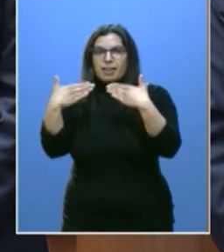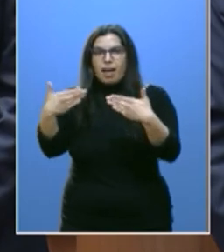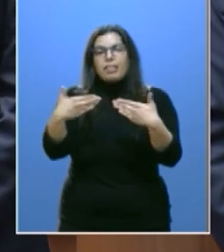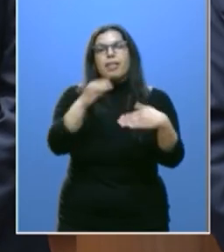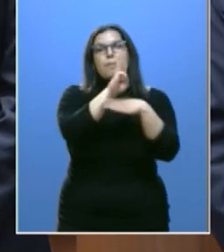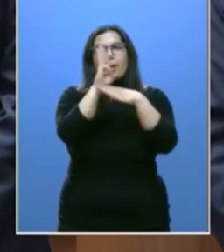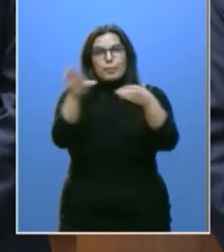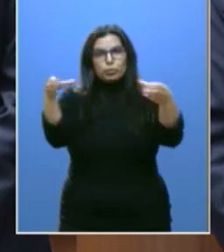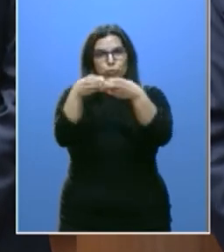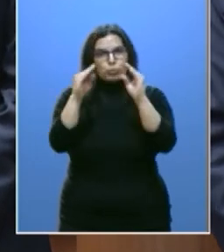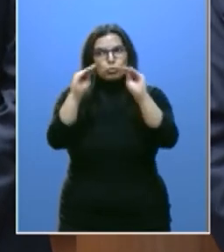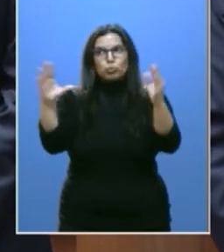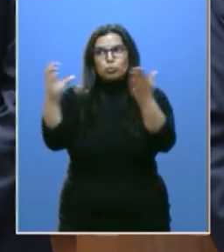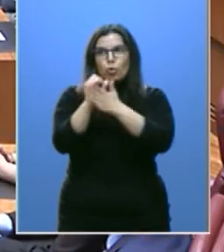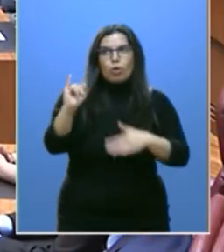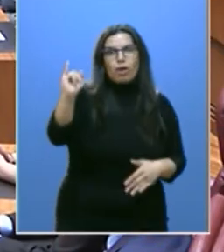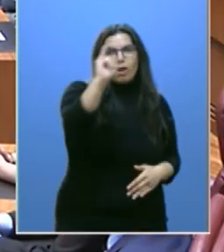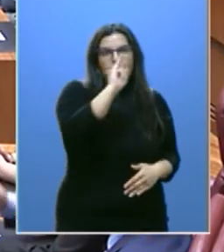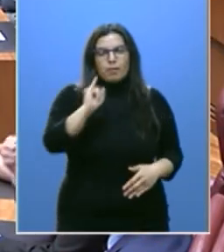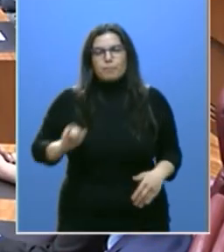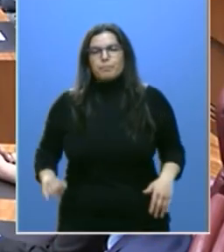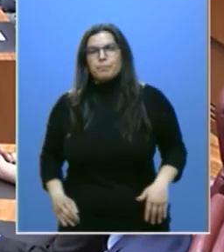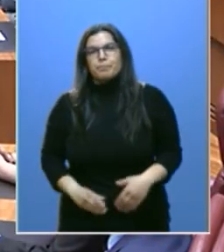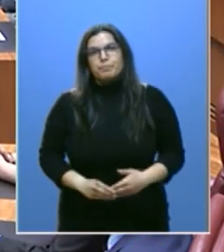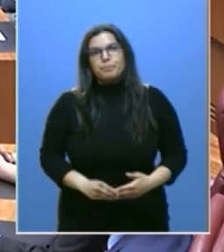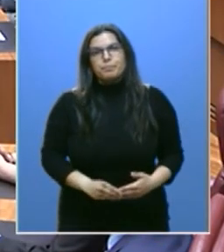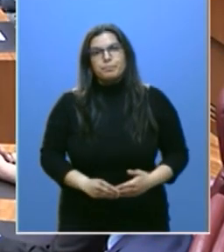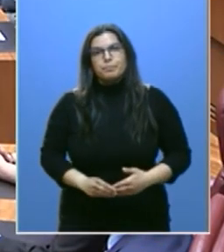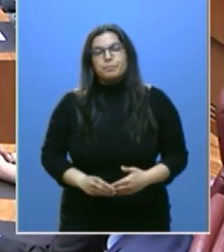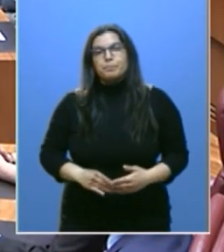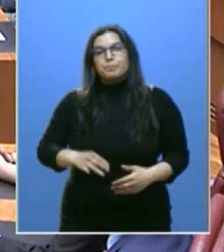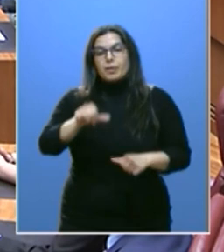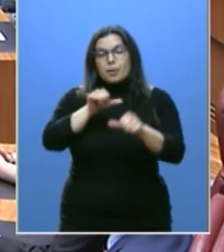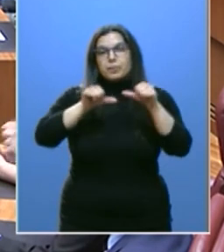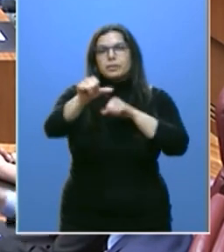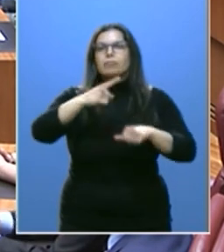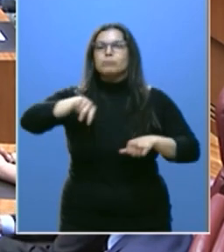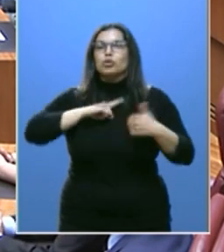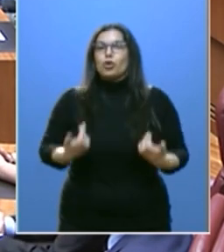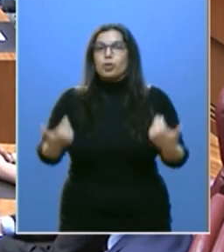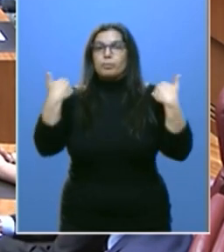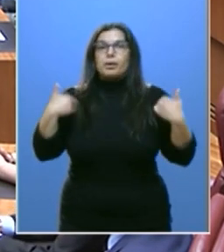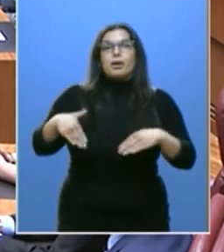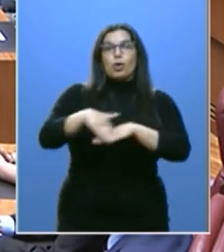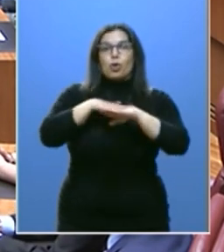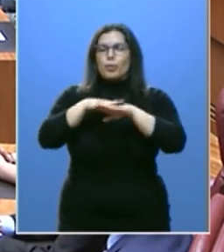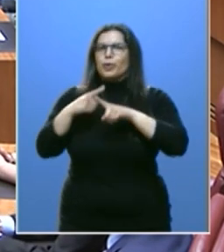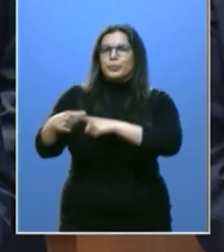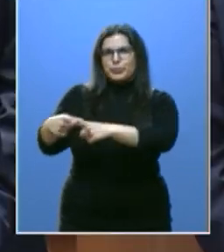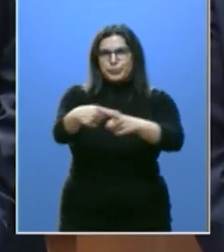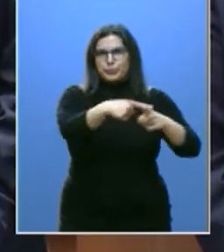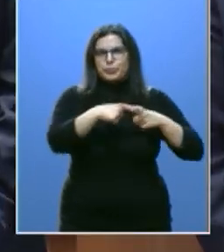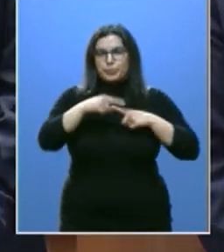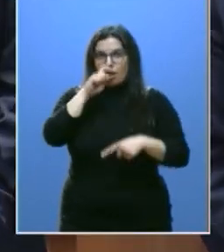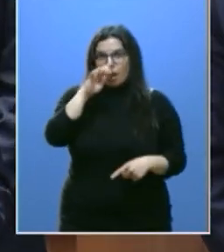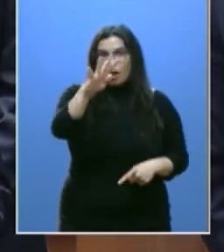parlamentarios que aquí te acompañan. Vamos a compartir responsabilidades de gobierno en los próximos años